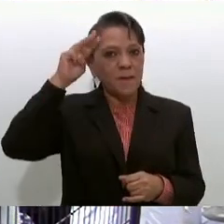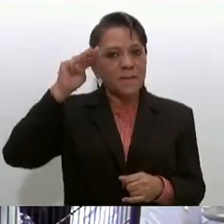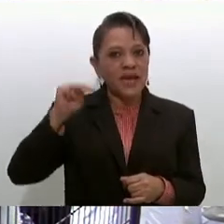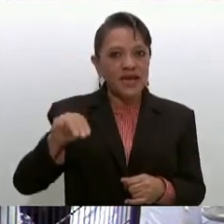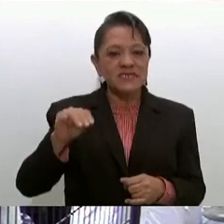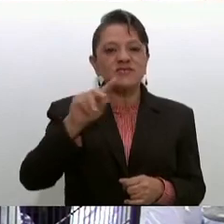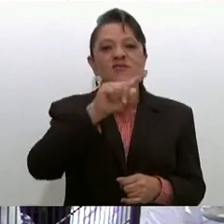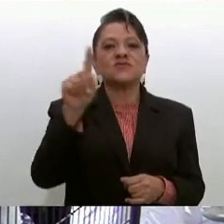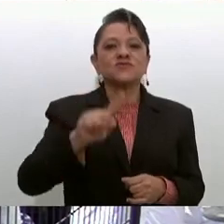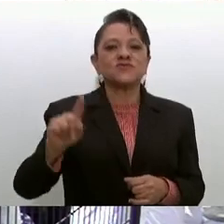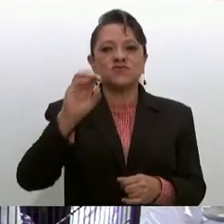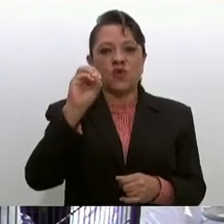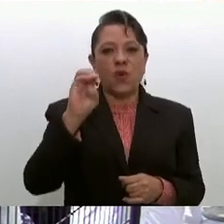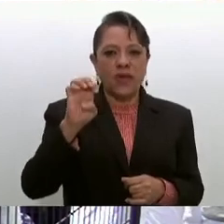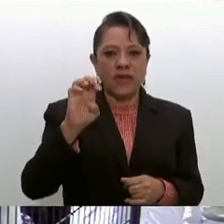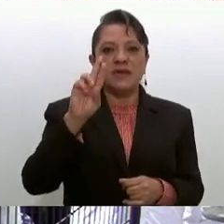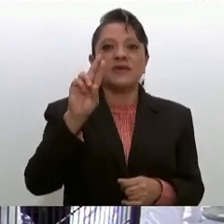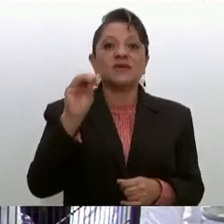Zoe Robledo.